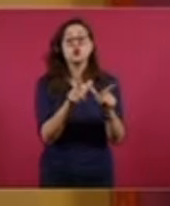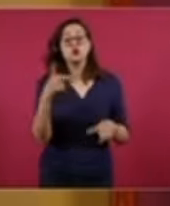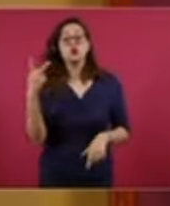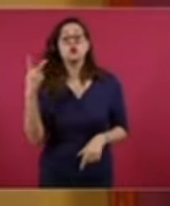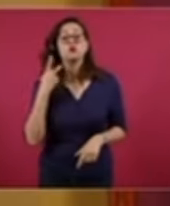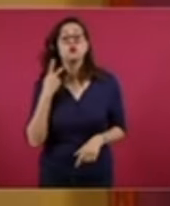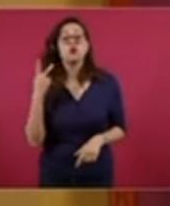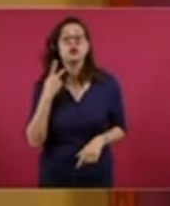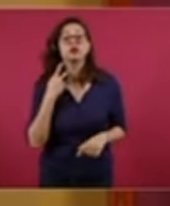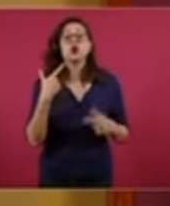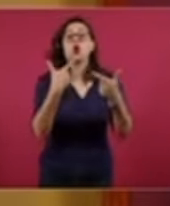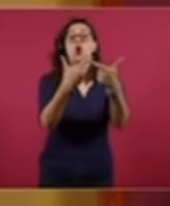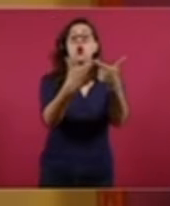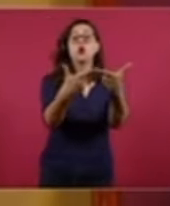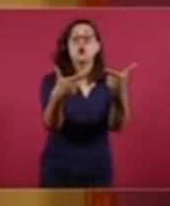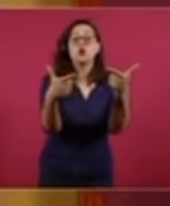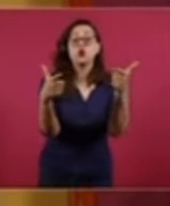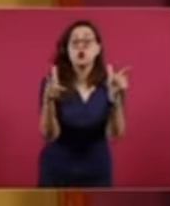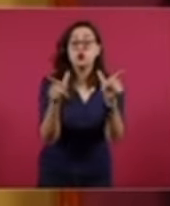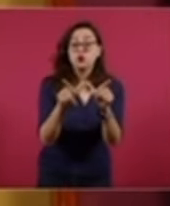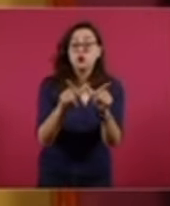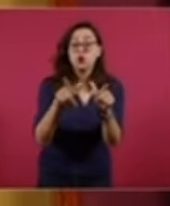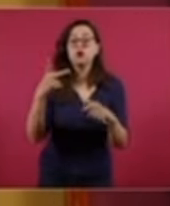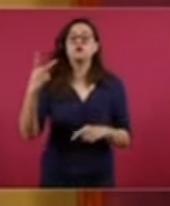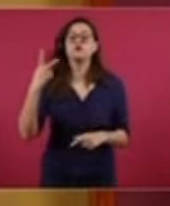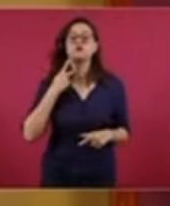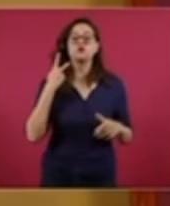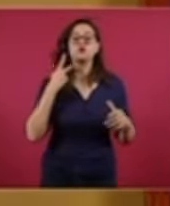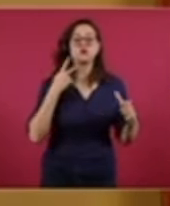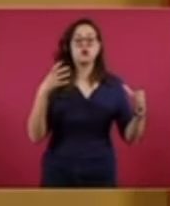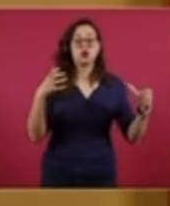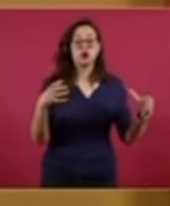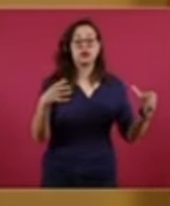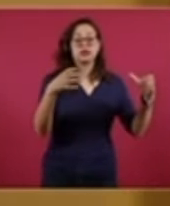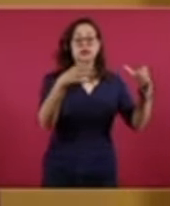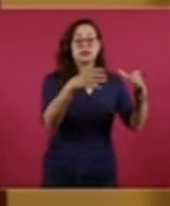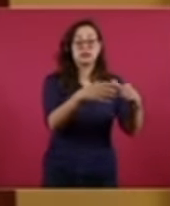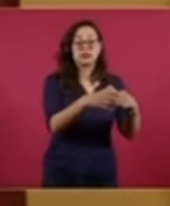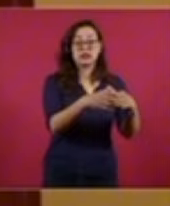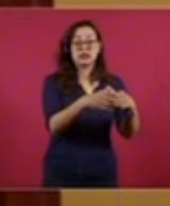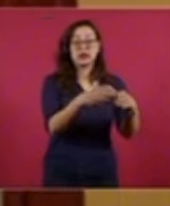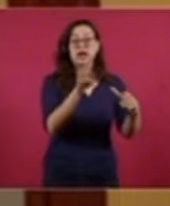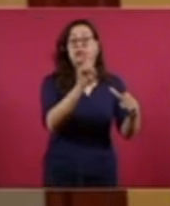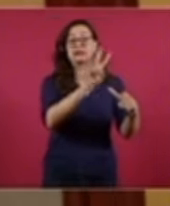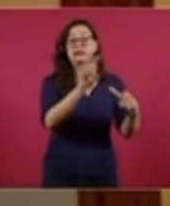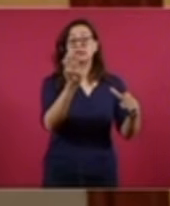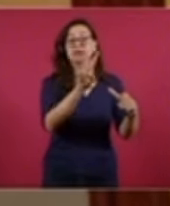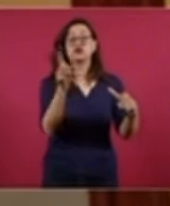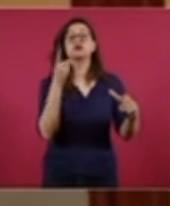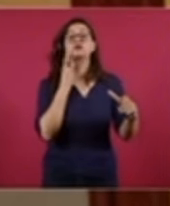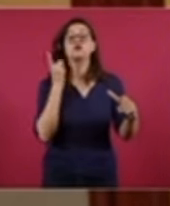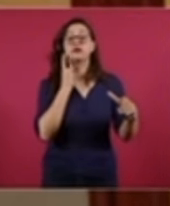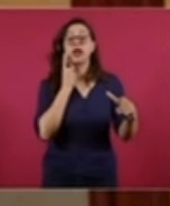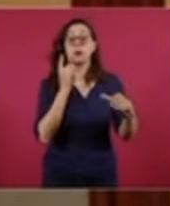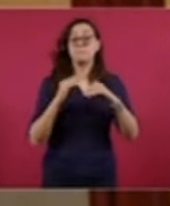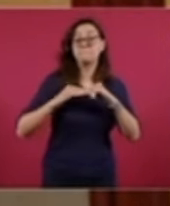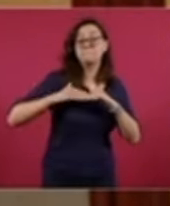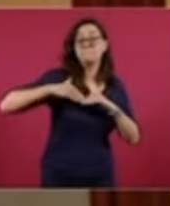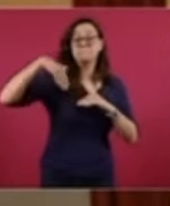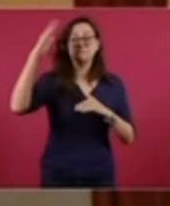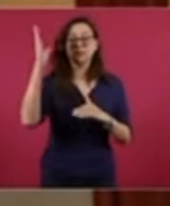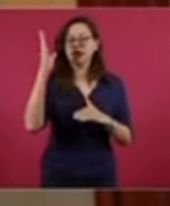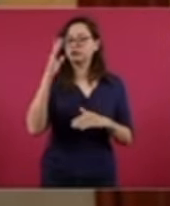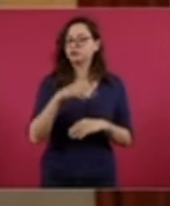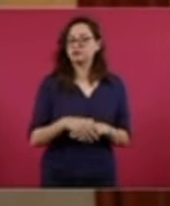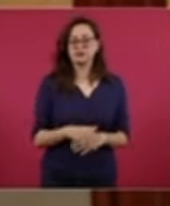podrá contar con más de 300 diputados, ya sea